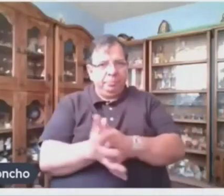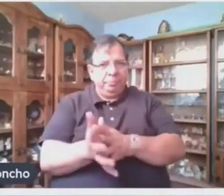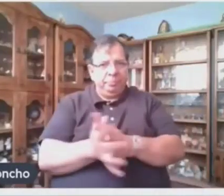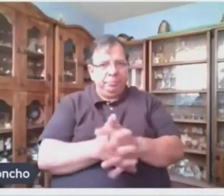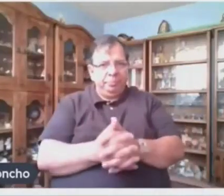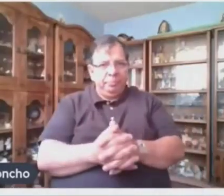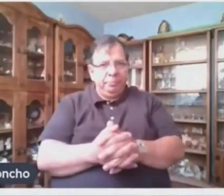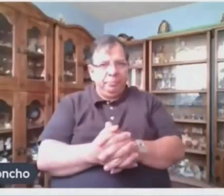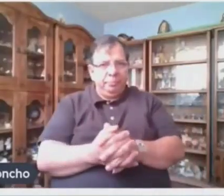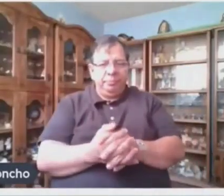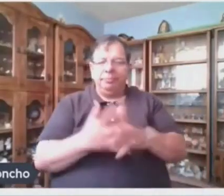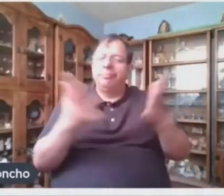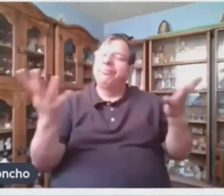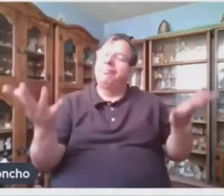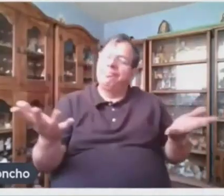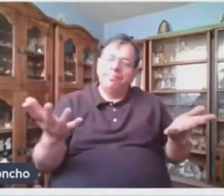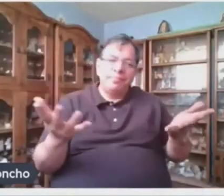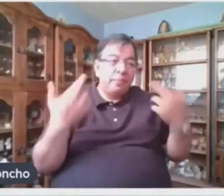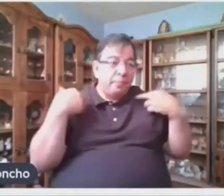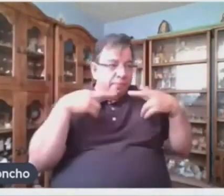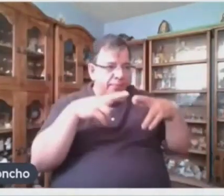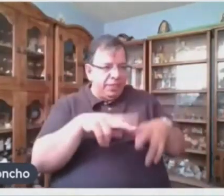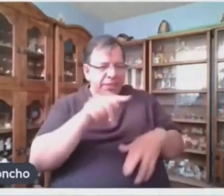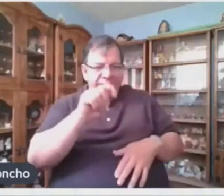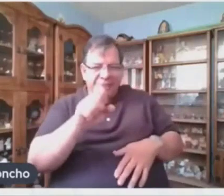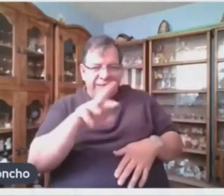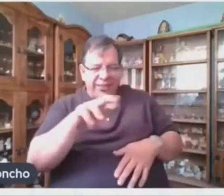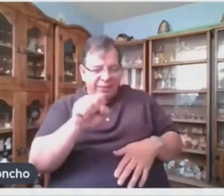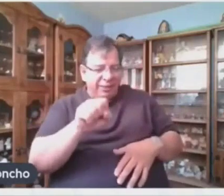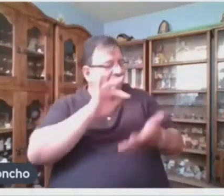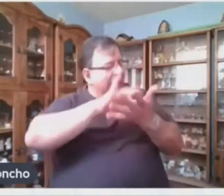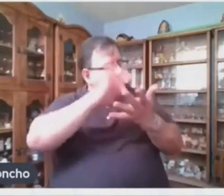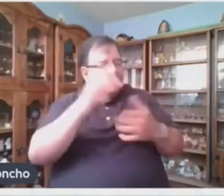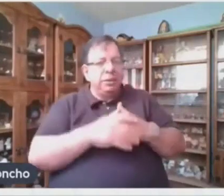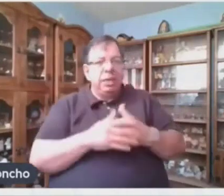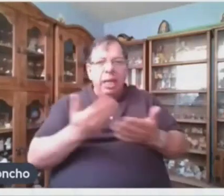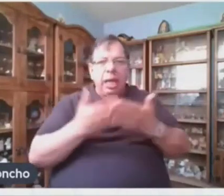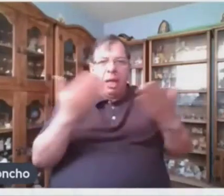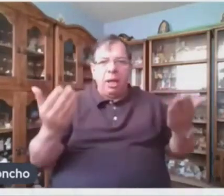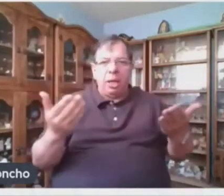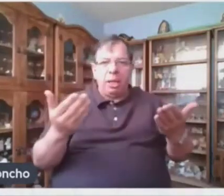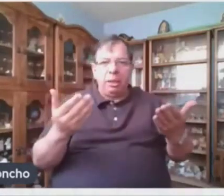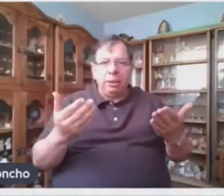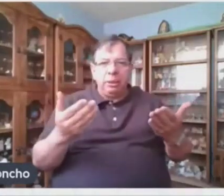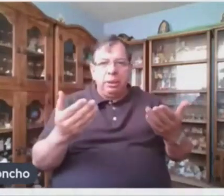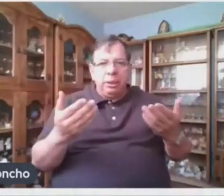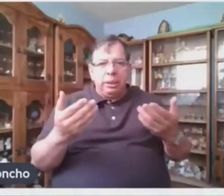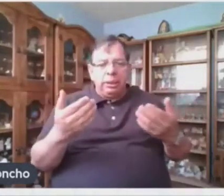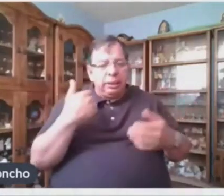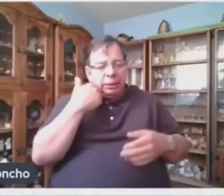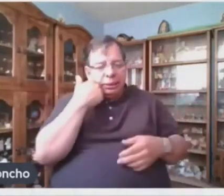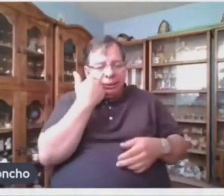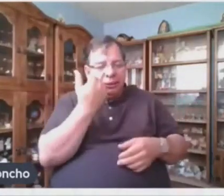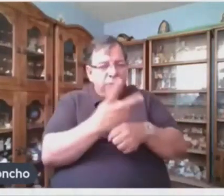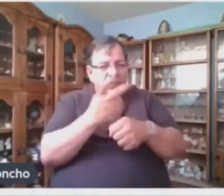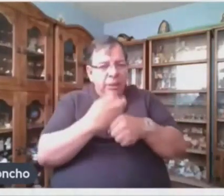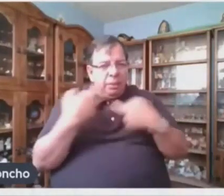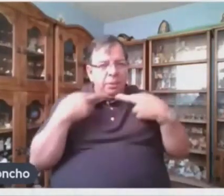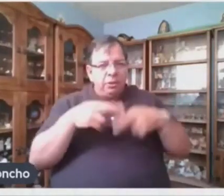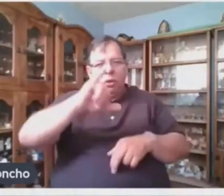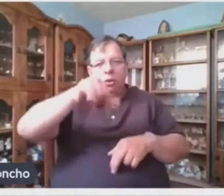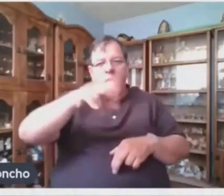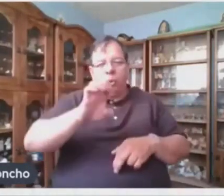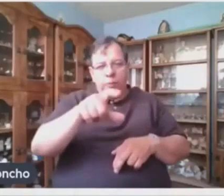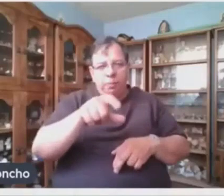Muchas gracias Maestra Teresa Un gusto Y ahora me gustaría Invitar al maestro Julio Para que nos ayude Con la